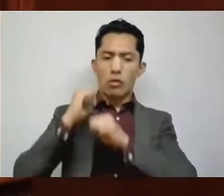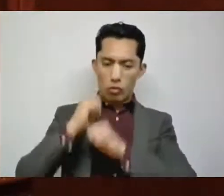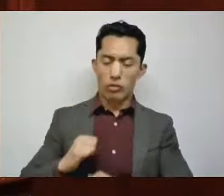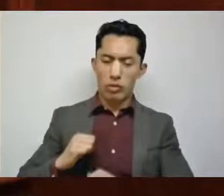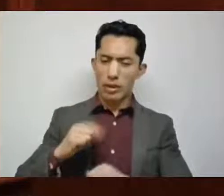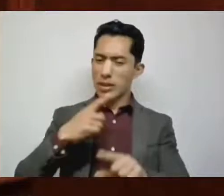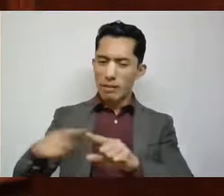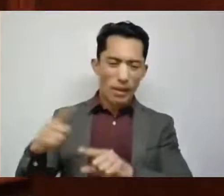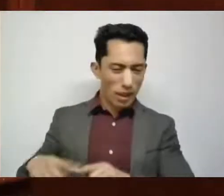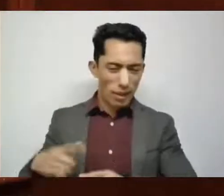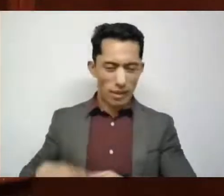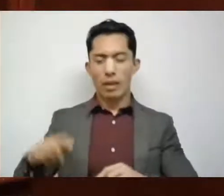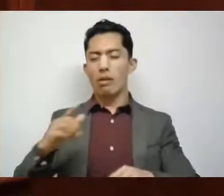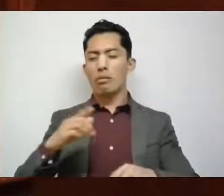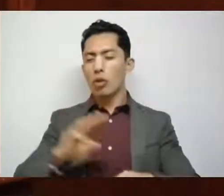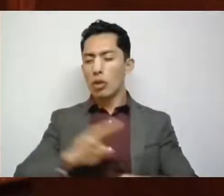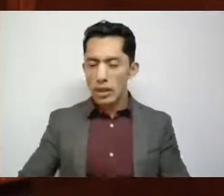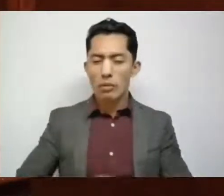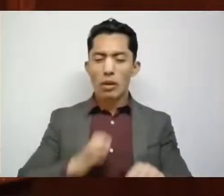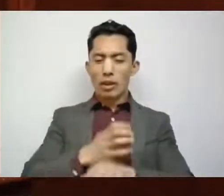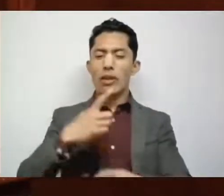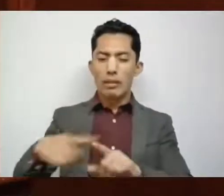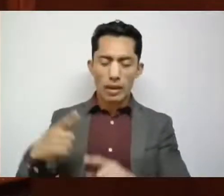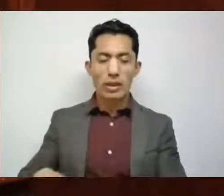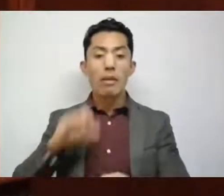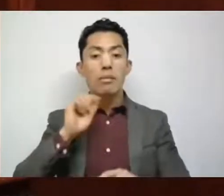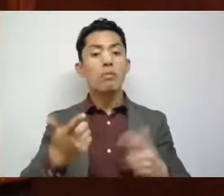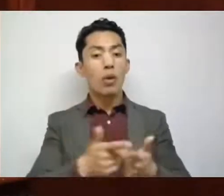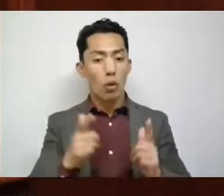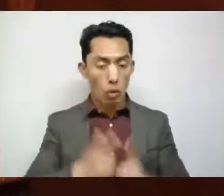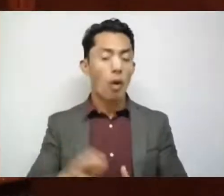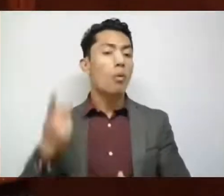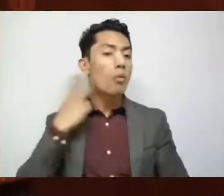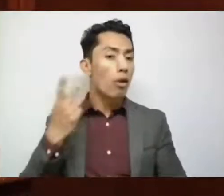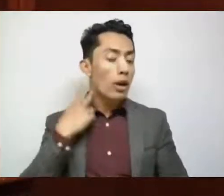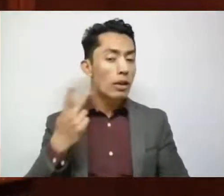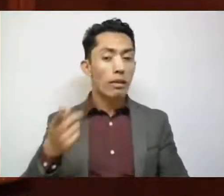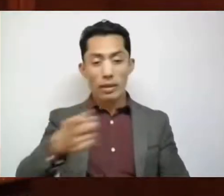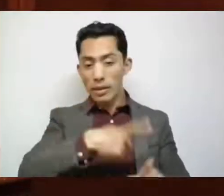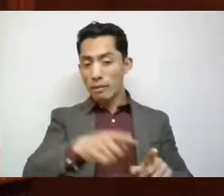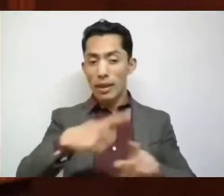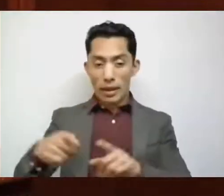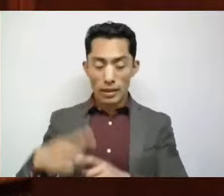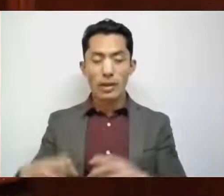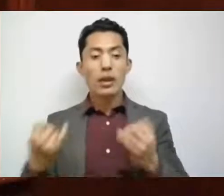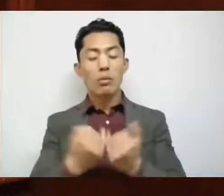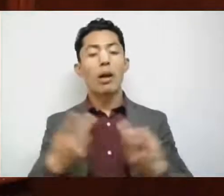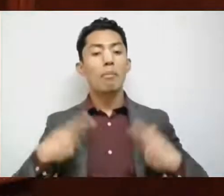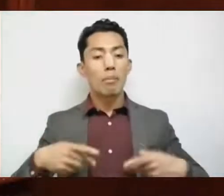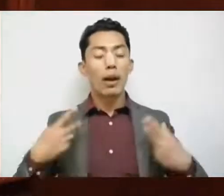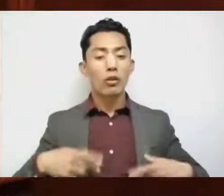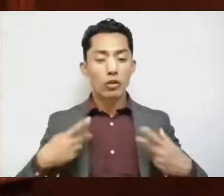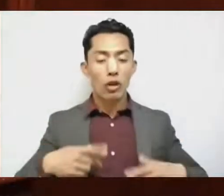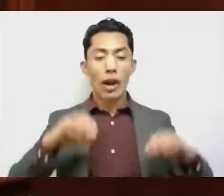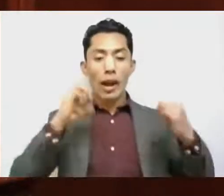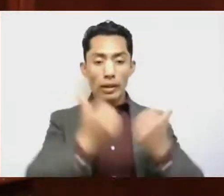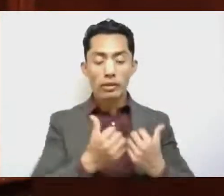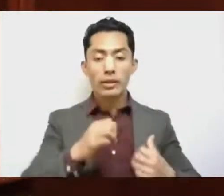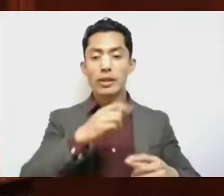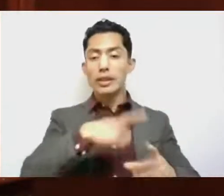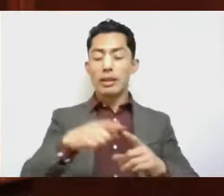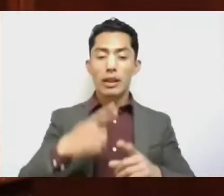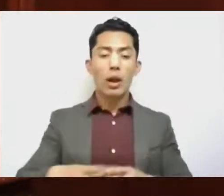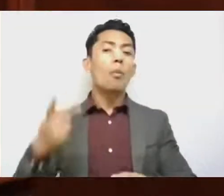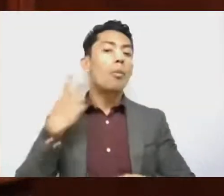los niveles de gobierno, pero también a los partidos políticos y organizaciones sociales y políticas